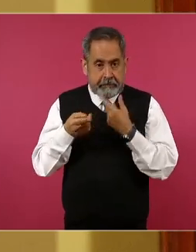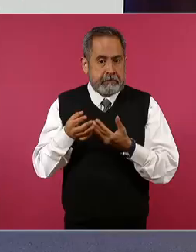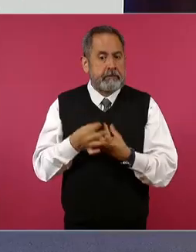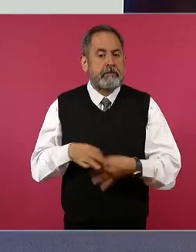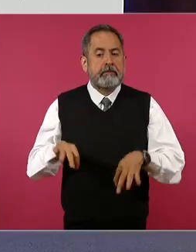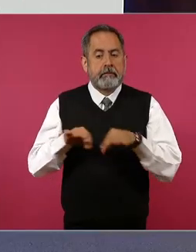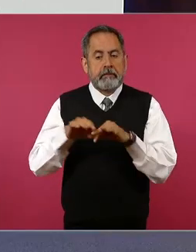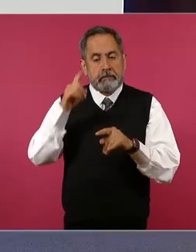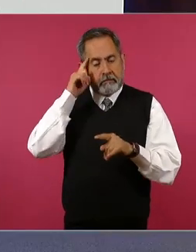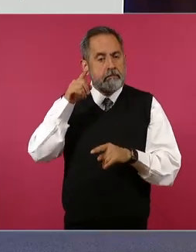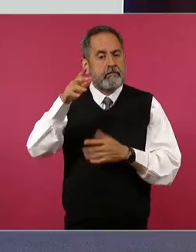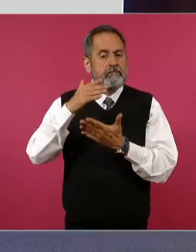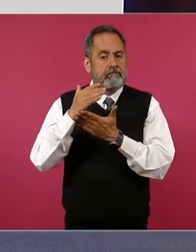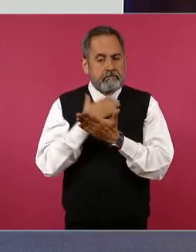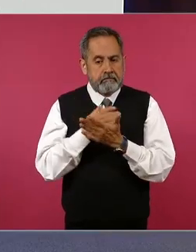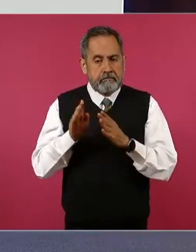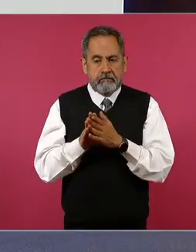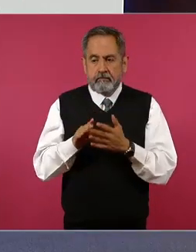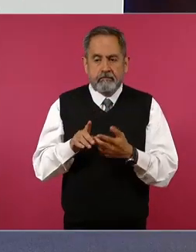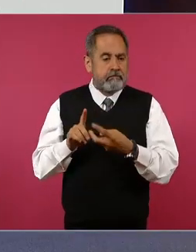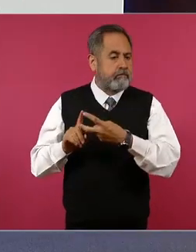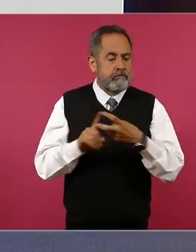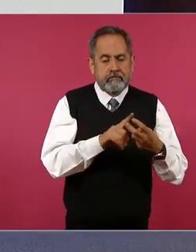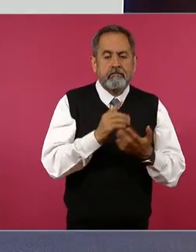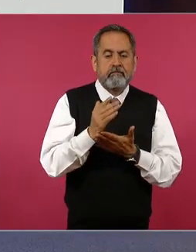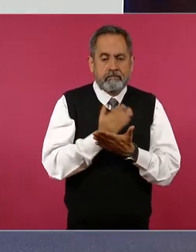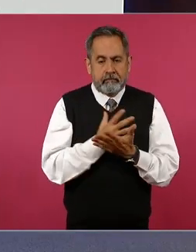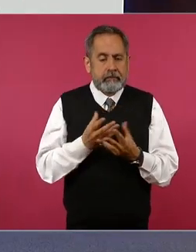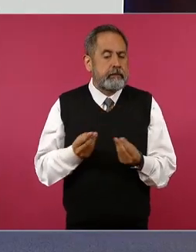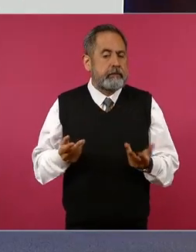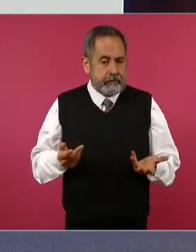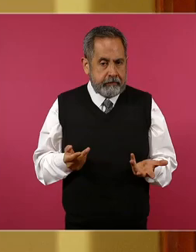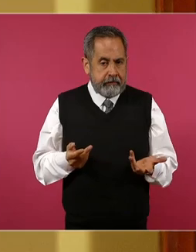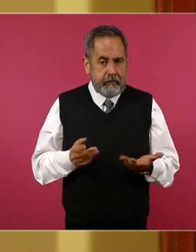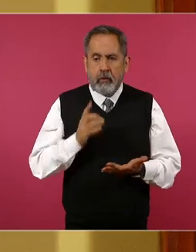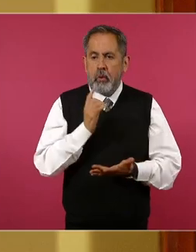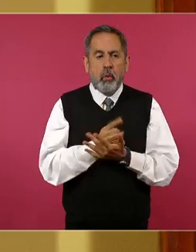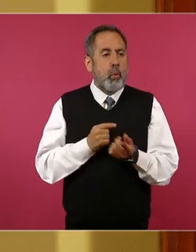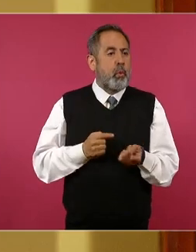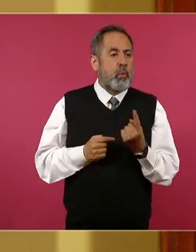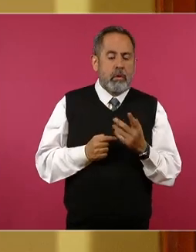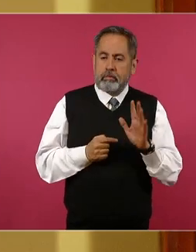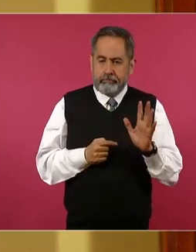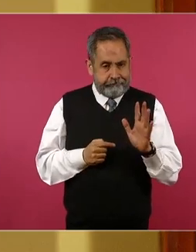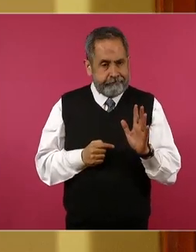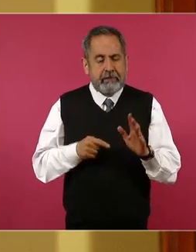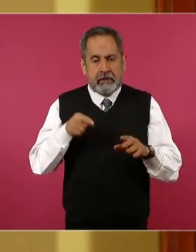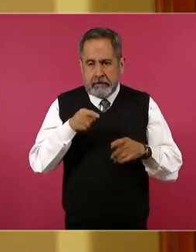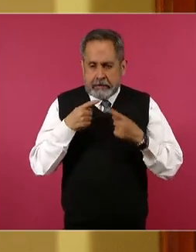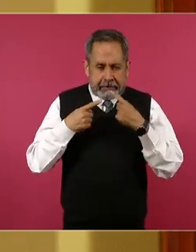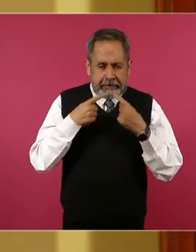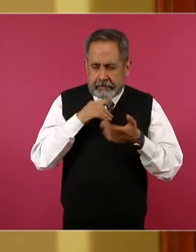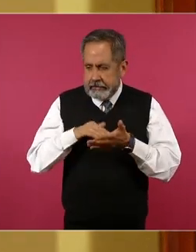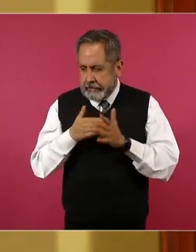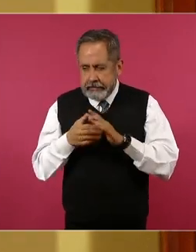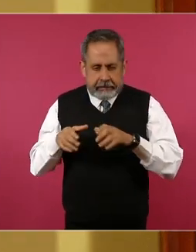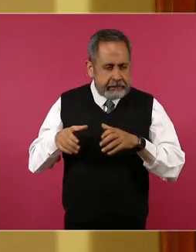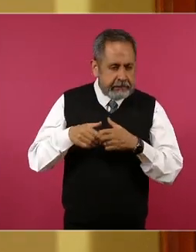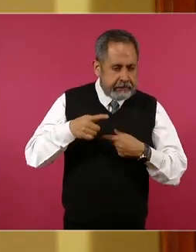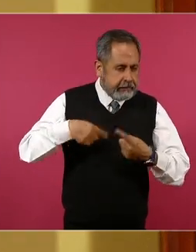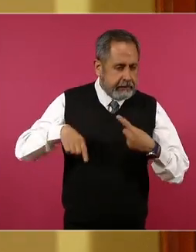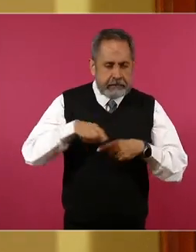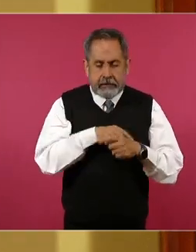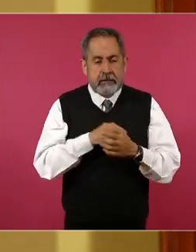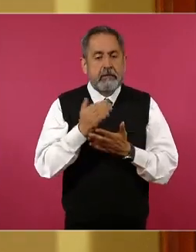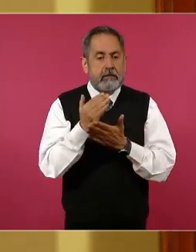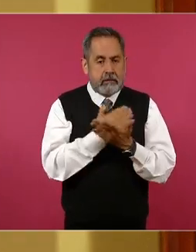para la reducción del delito de secuestro. No es solamente porque no se